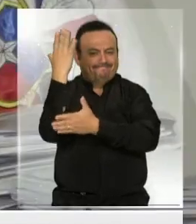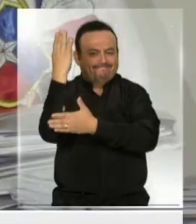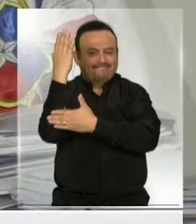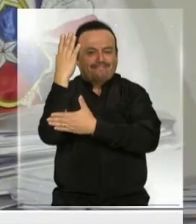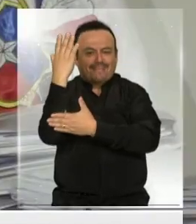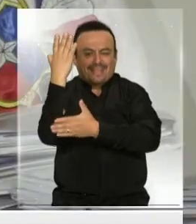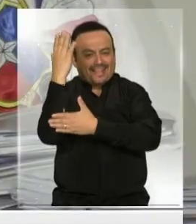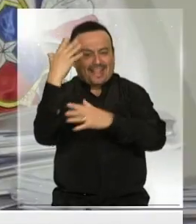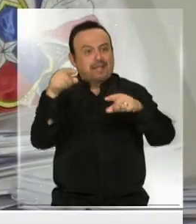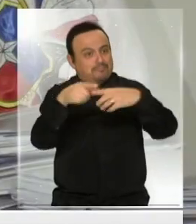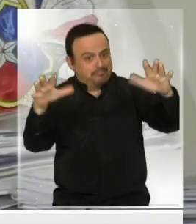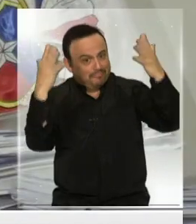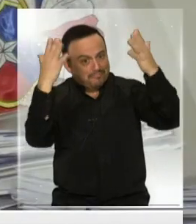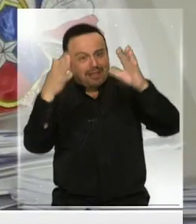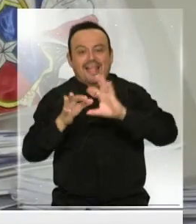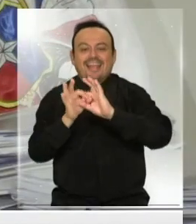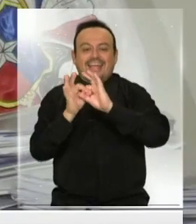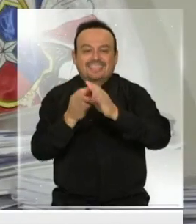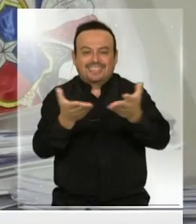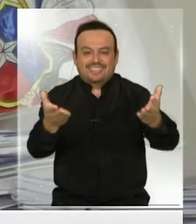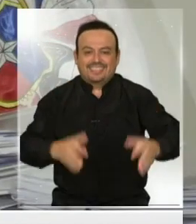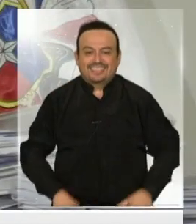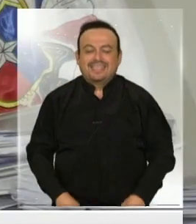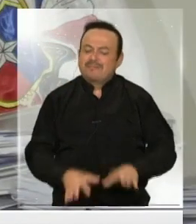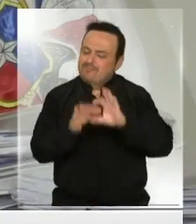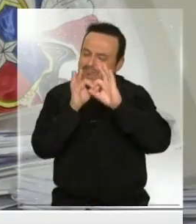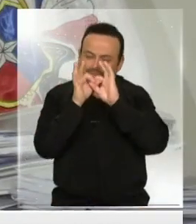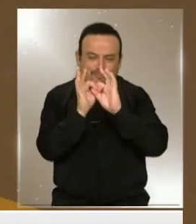Aplaudan. Gracias. Muchas gracias.